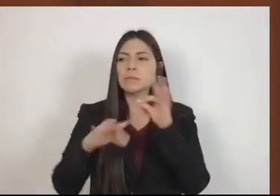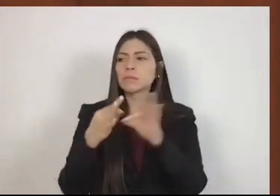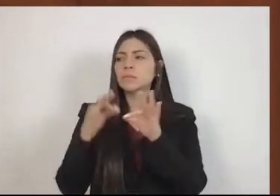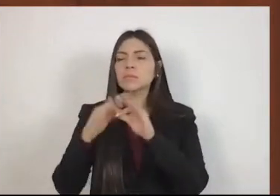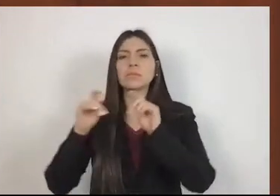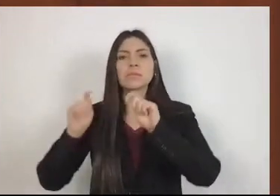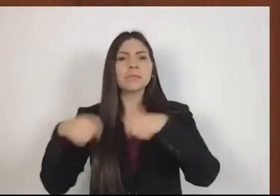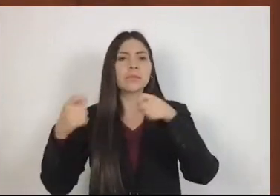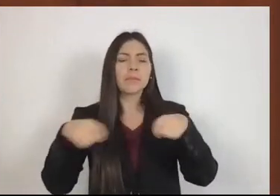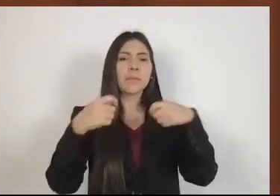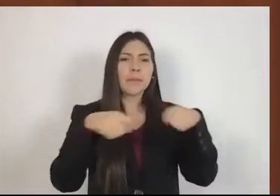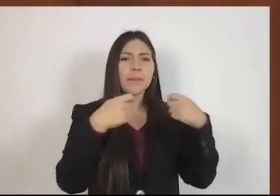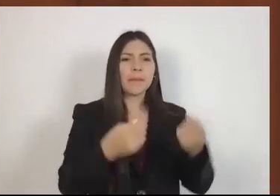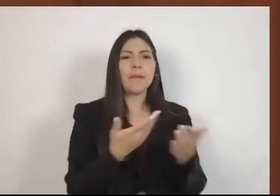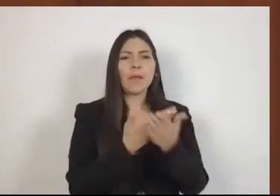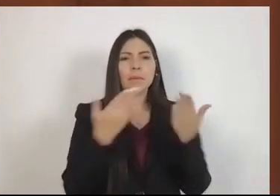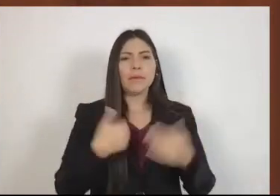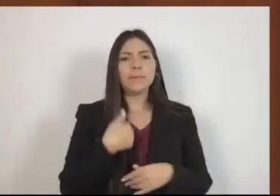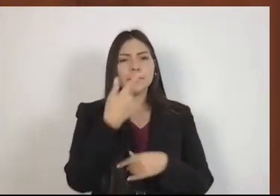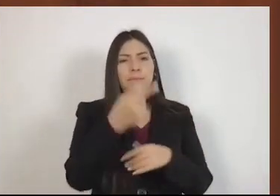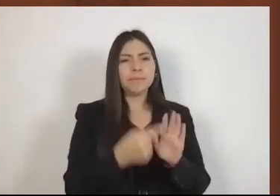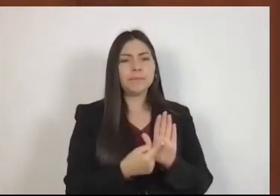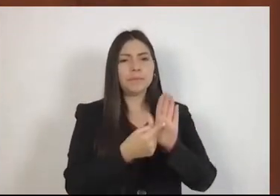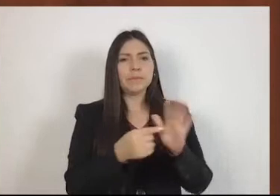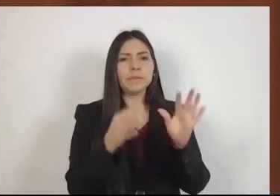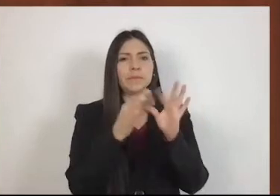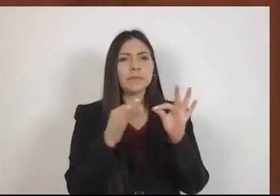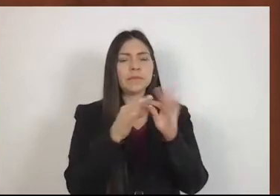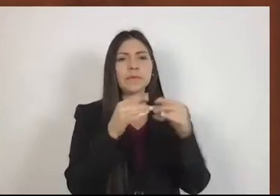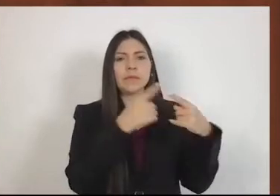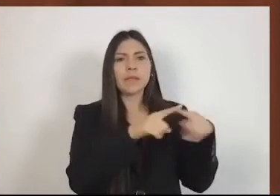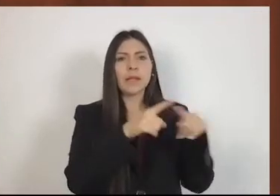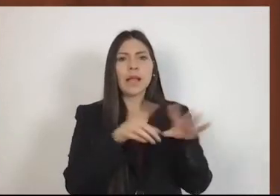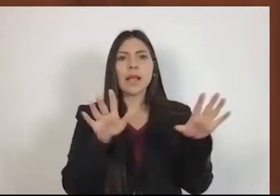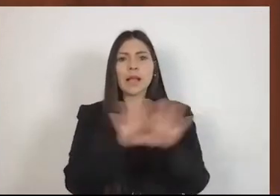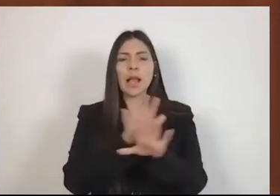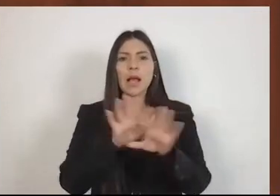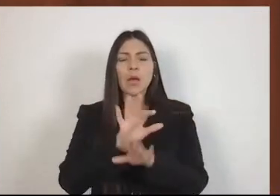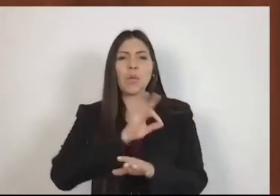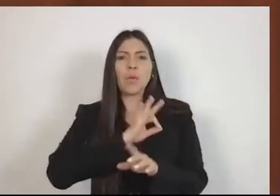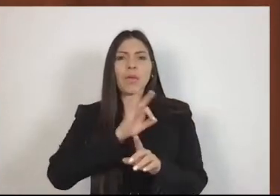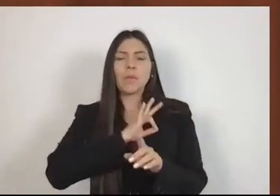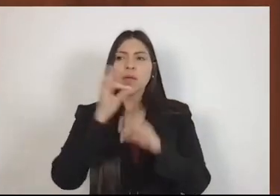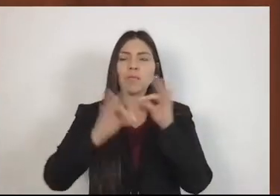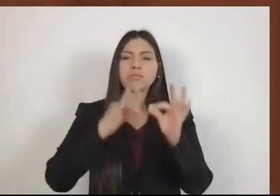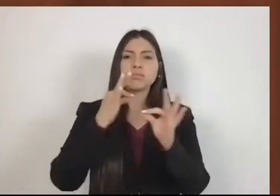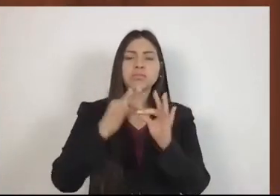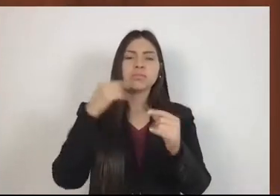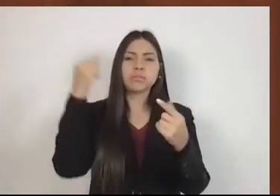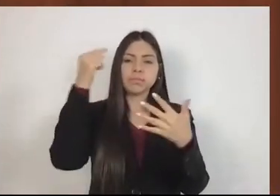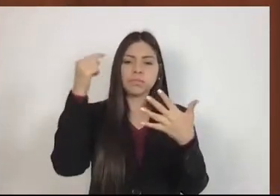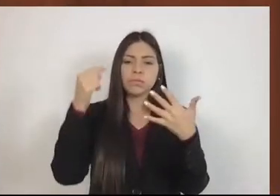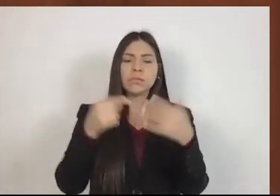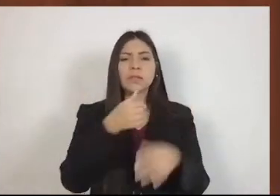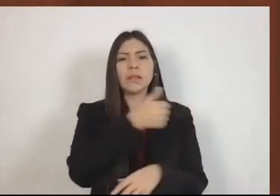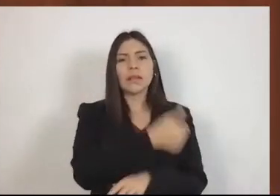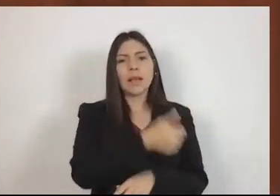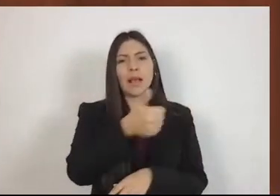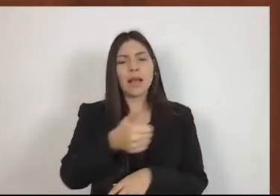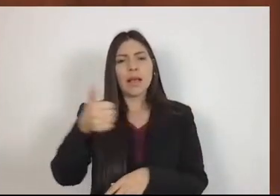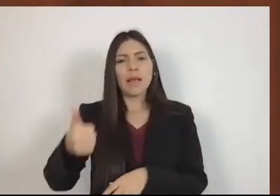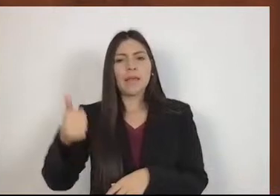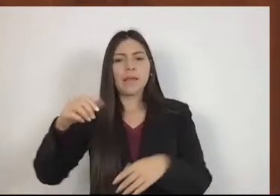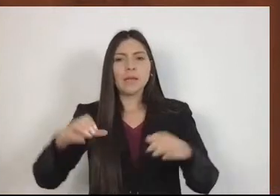extracto de los avances y logros alcanzados en cada uno de los proyectos estratégicos del sector agropecuario y